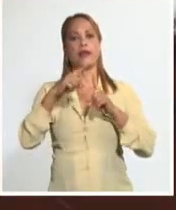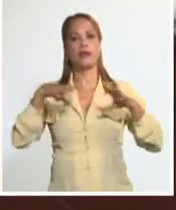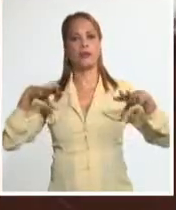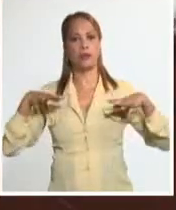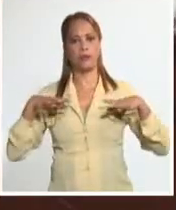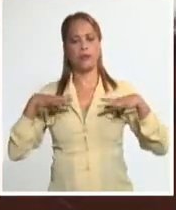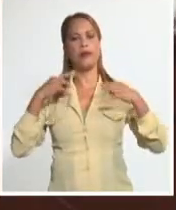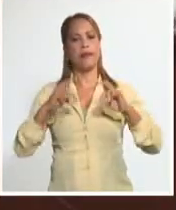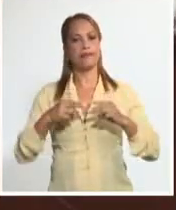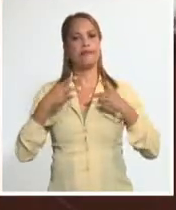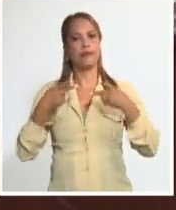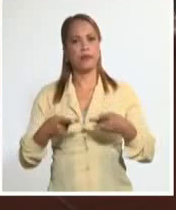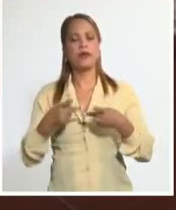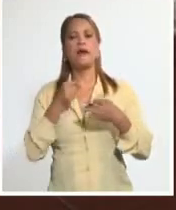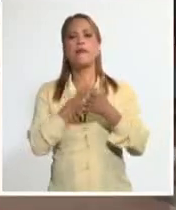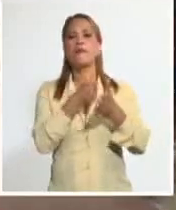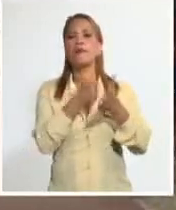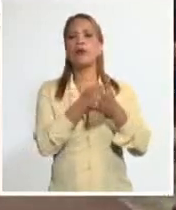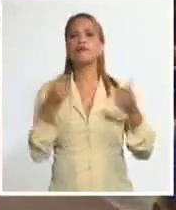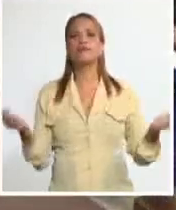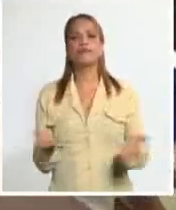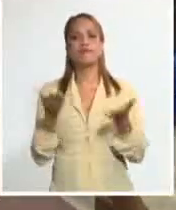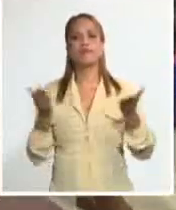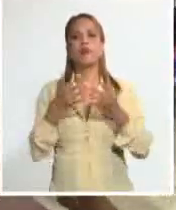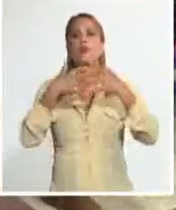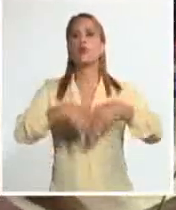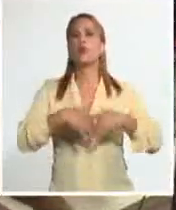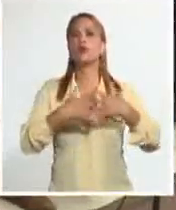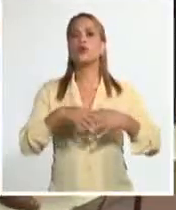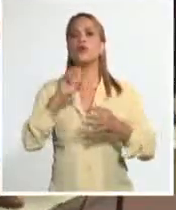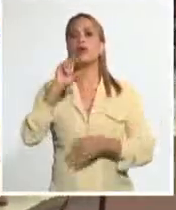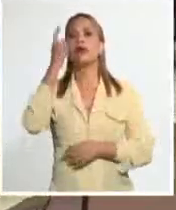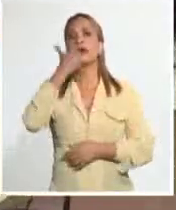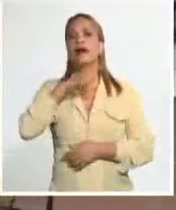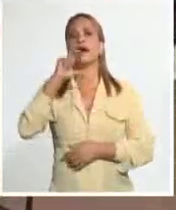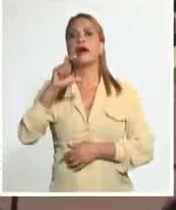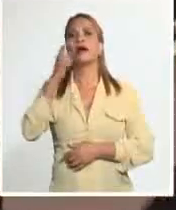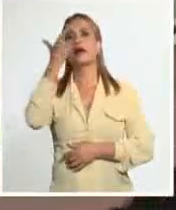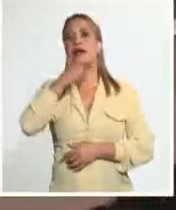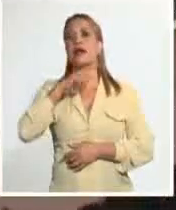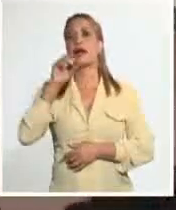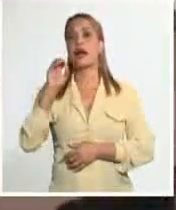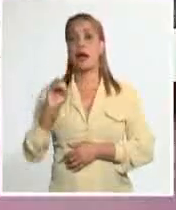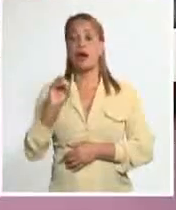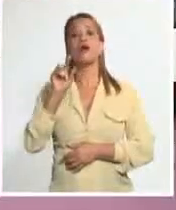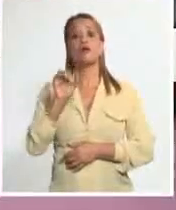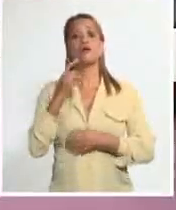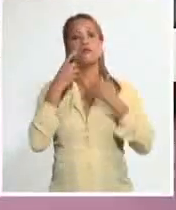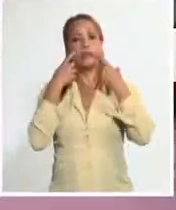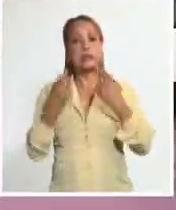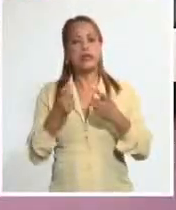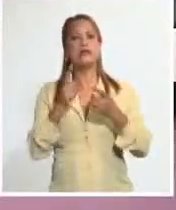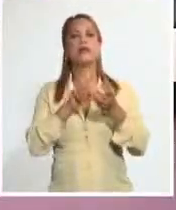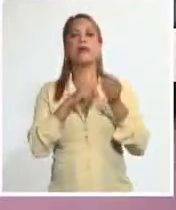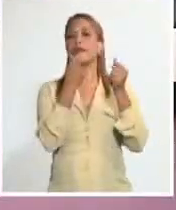Insistió también en impulsar la producción de cacao, un rubro de gran importancia para la economía de la provincia y el país. ¡Suscríbete al canal!